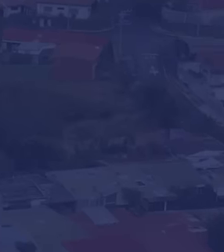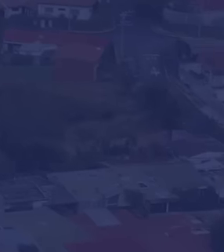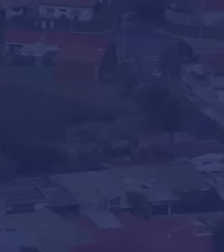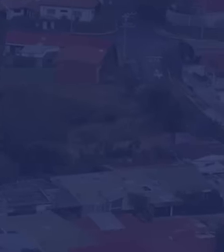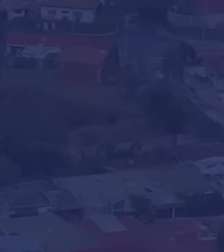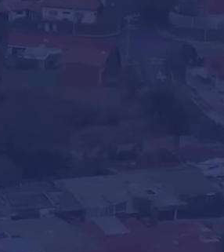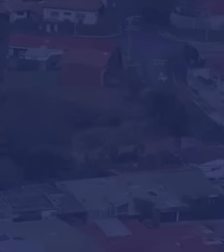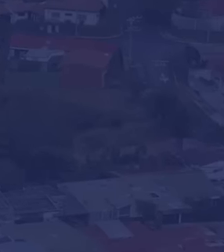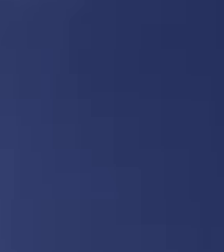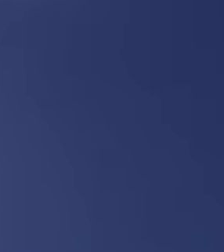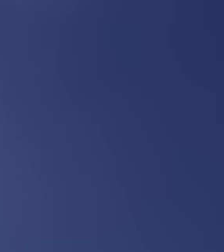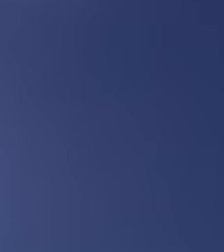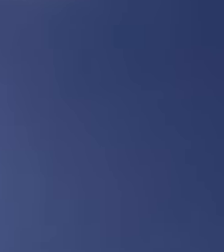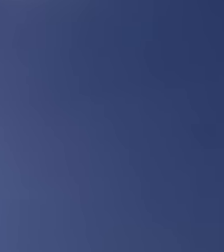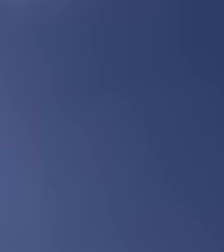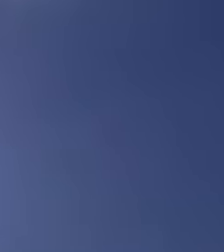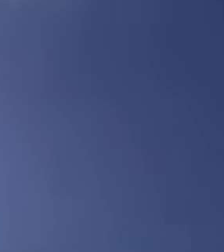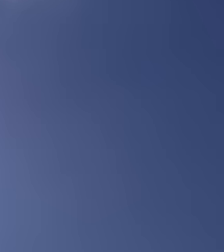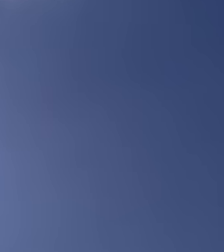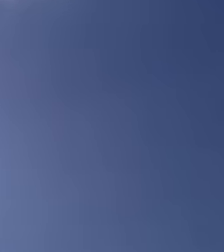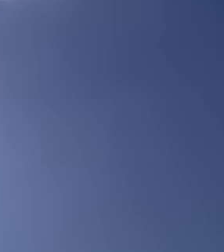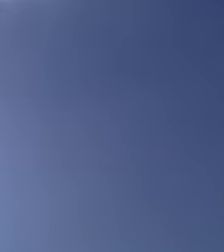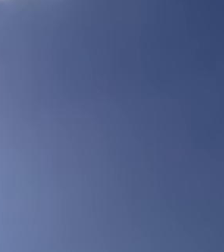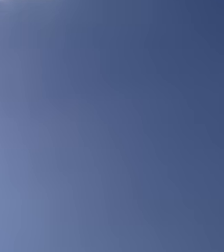crezca en un país mejor.